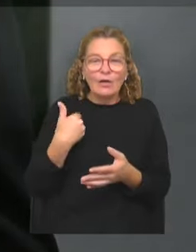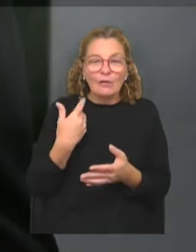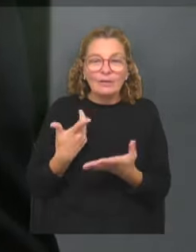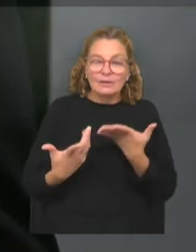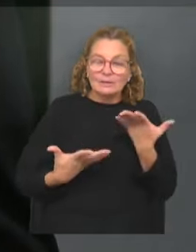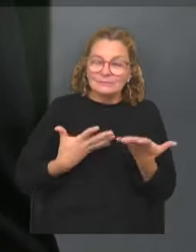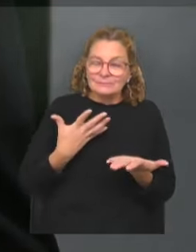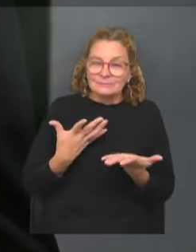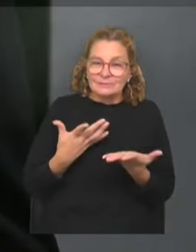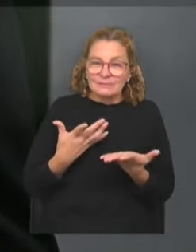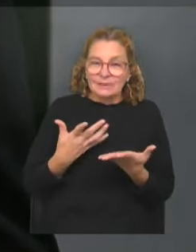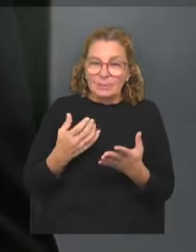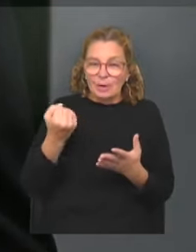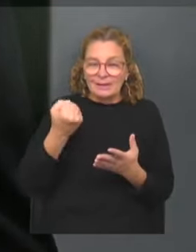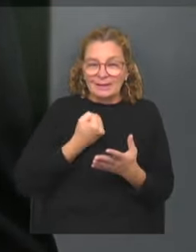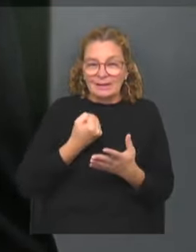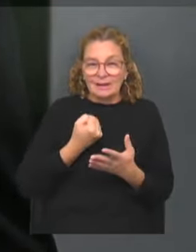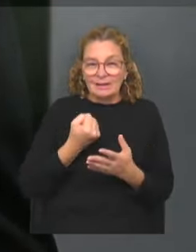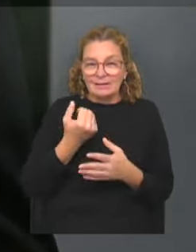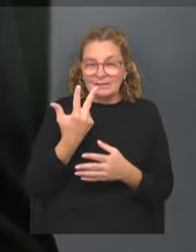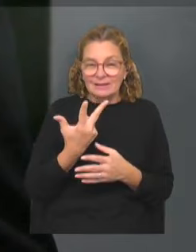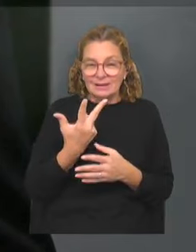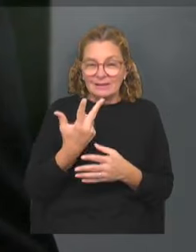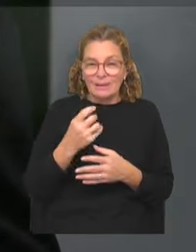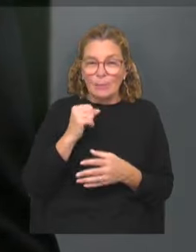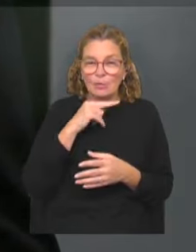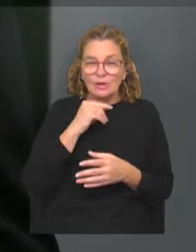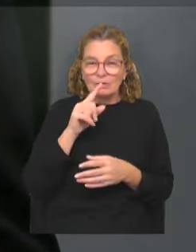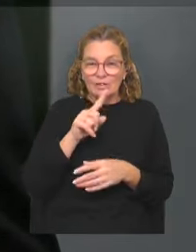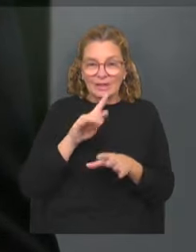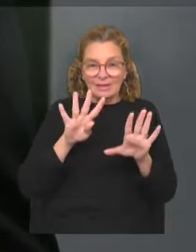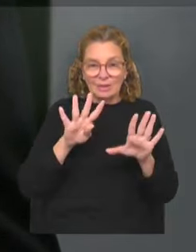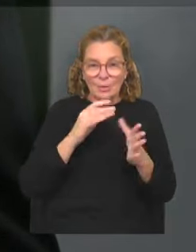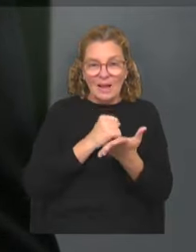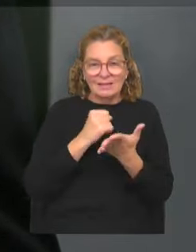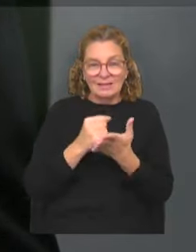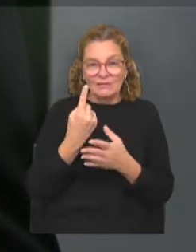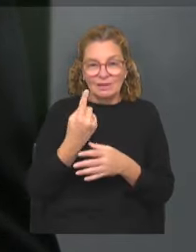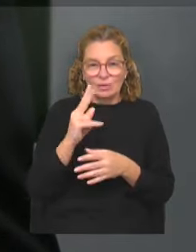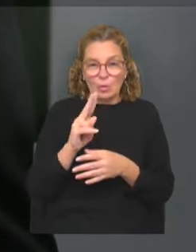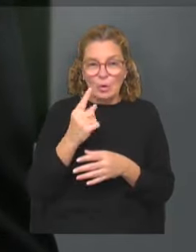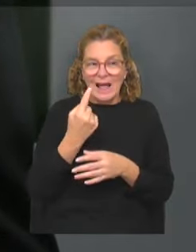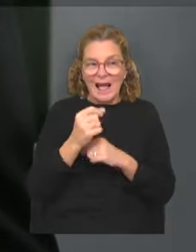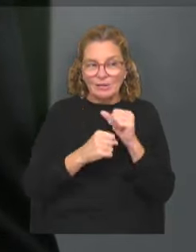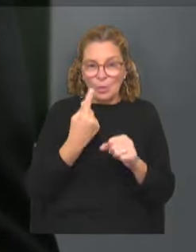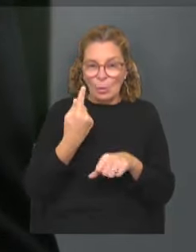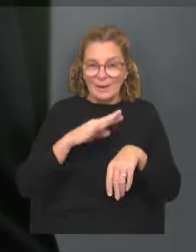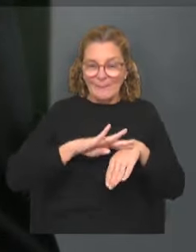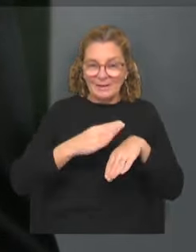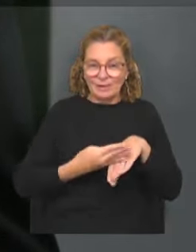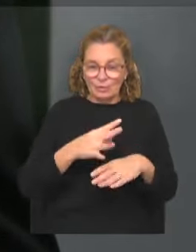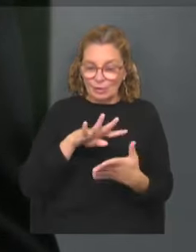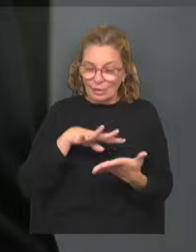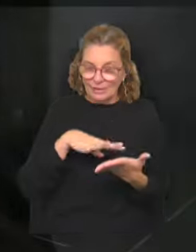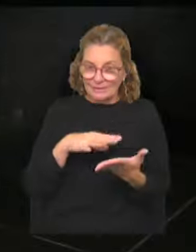movió, porque estamos hablando del asesinato de tres chiquilinas de entre 19 y 21 años, una embarazada, cuando uno lo lee,